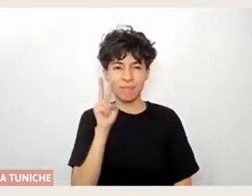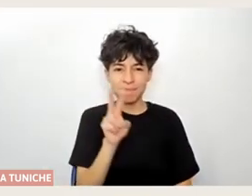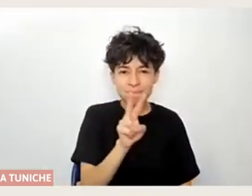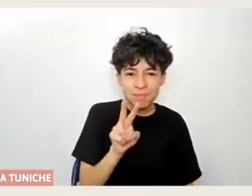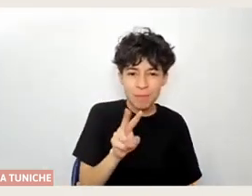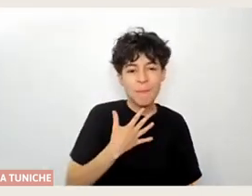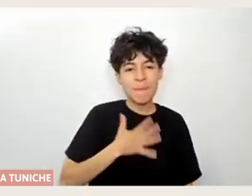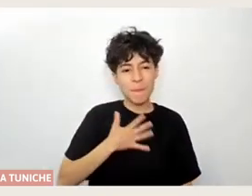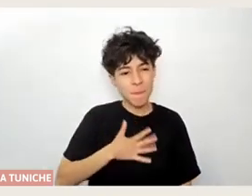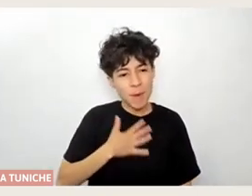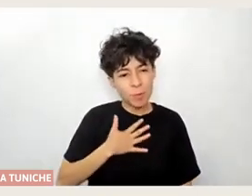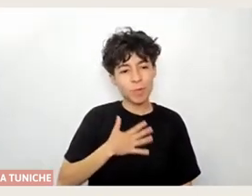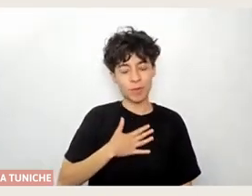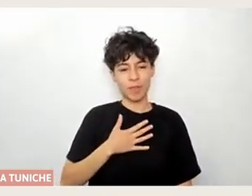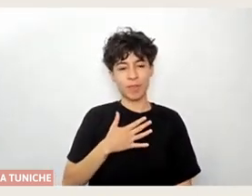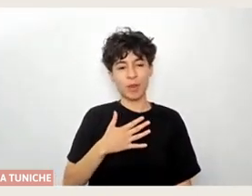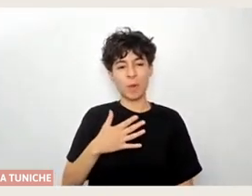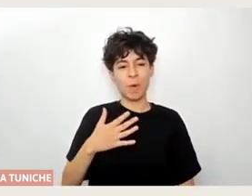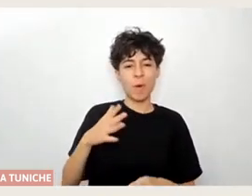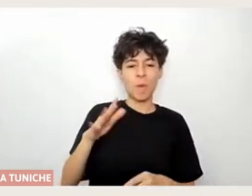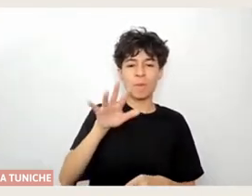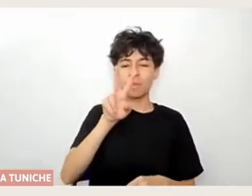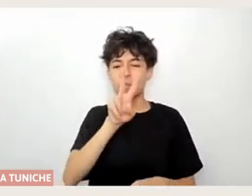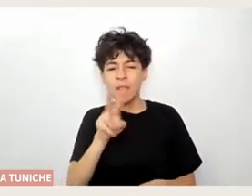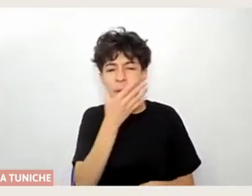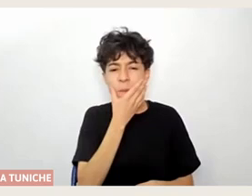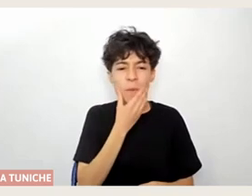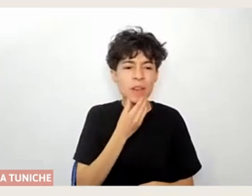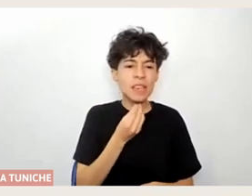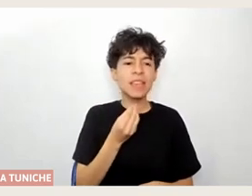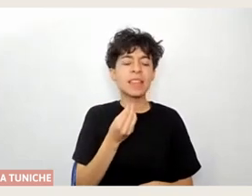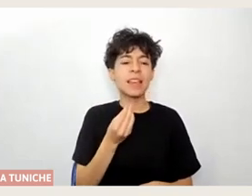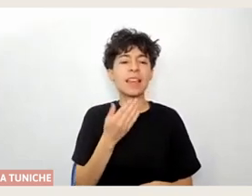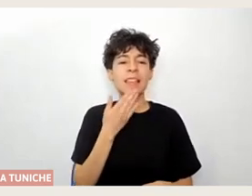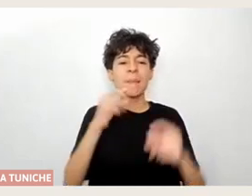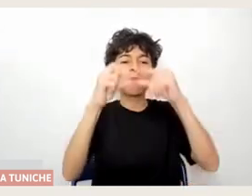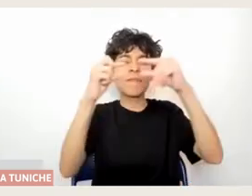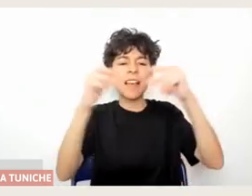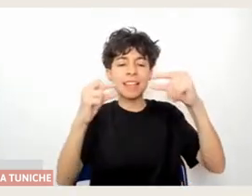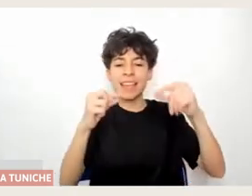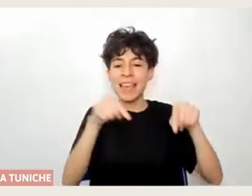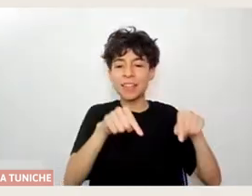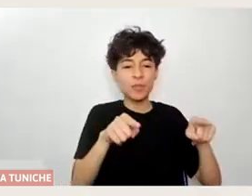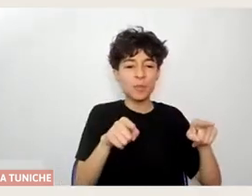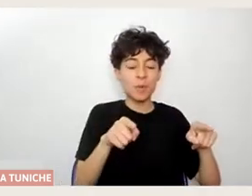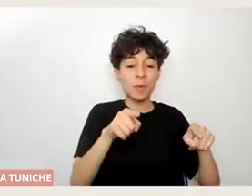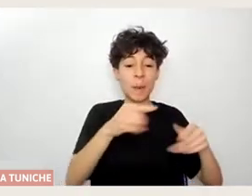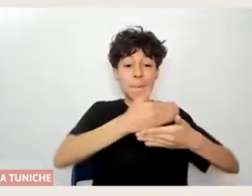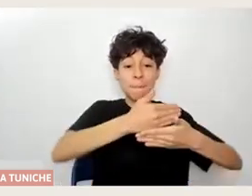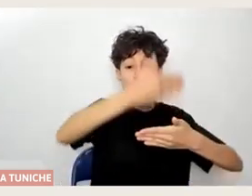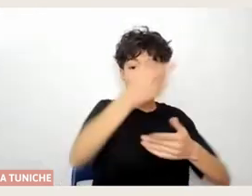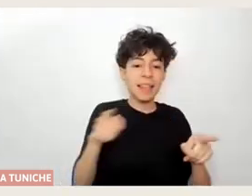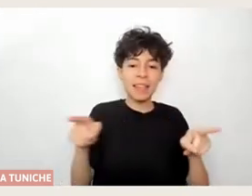frases, me gusta también porque me da como la percepción de que fuera como una caja con sorpresa, en donde los